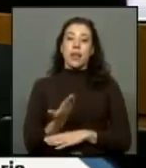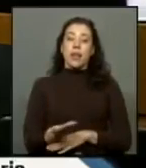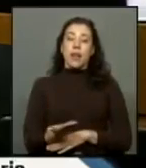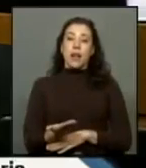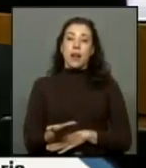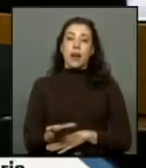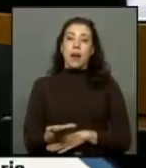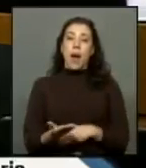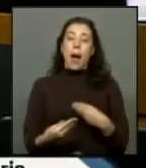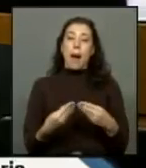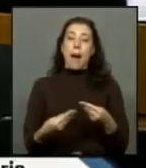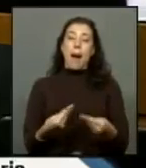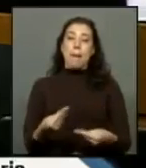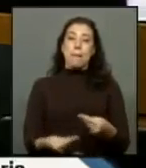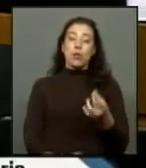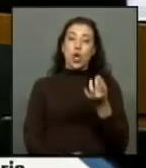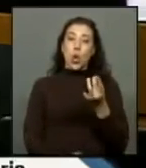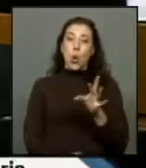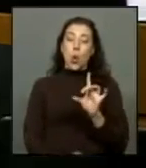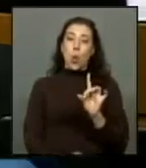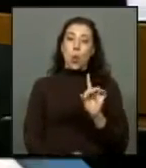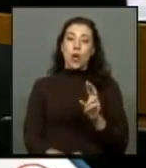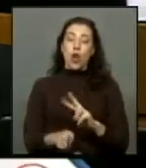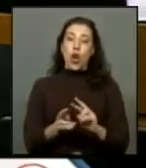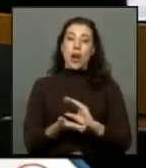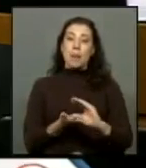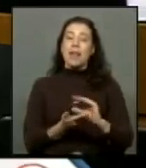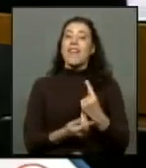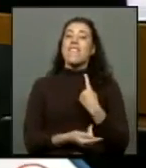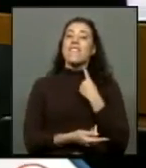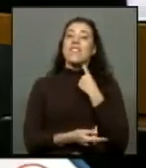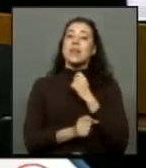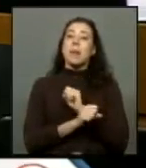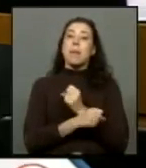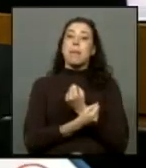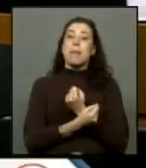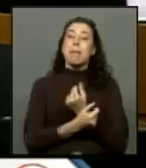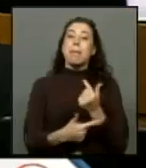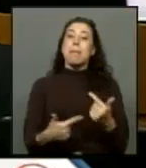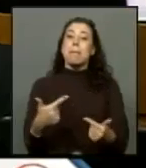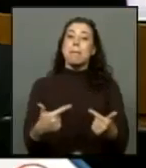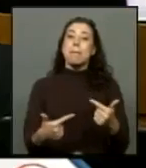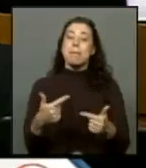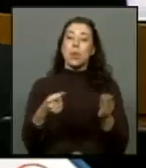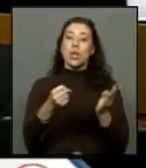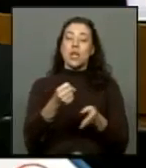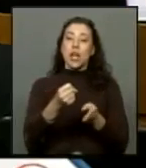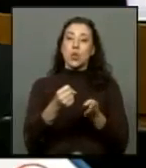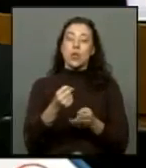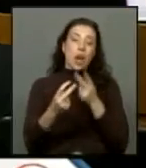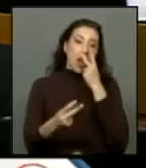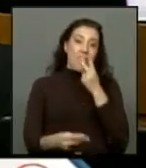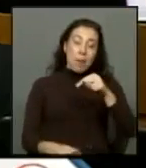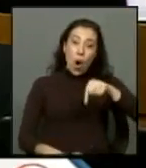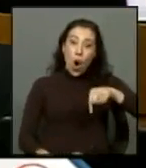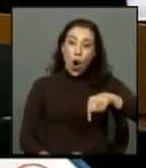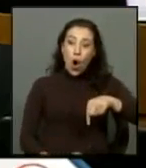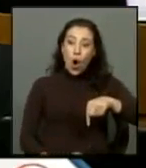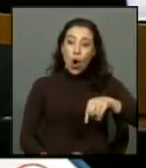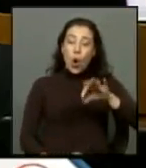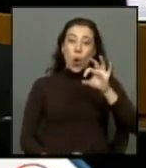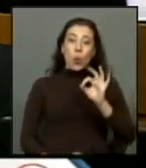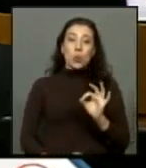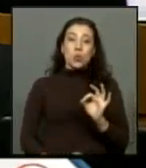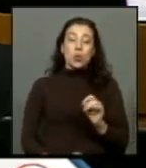un aporte único de carácter reparatorio a las víctimas de prisión política y tortura la abordemos hoy a